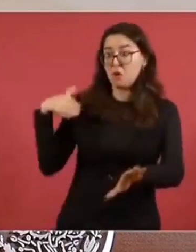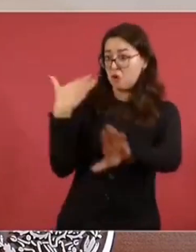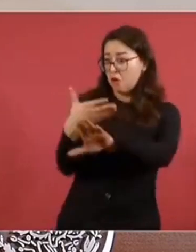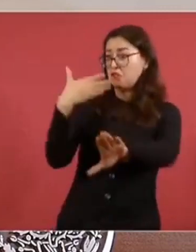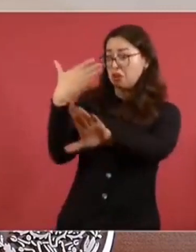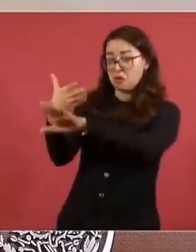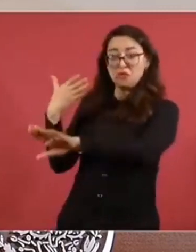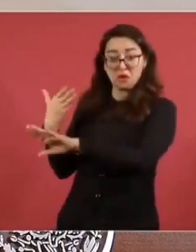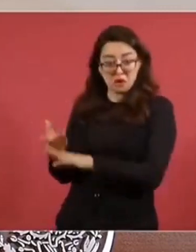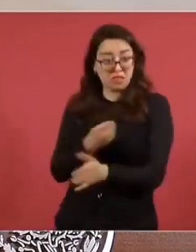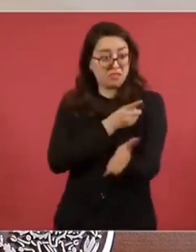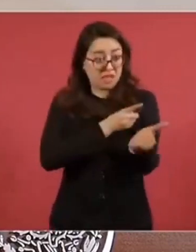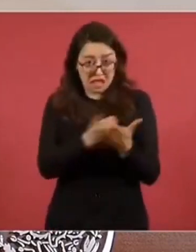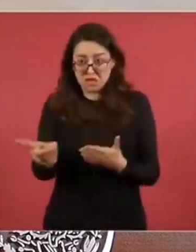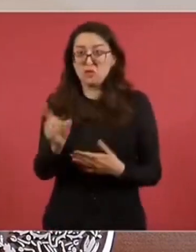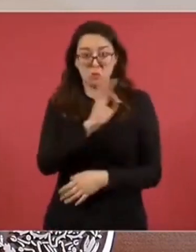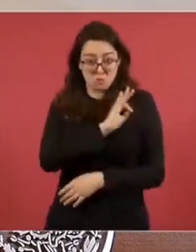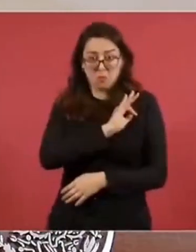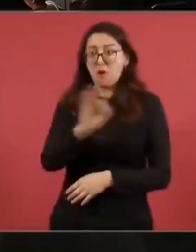sin una prueba.